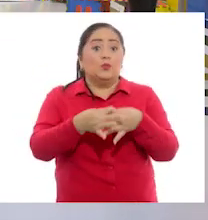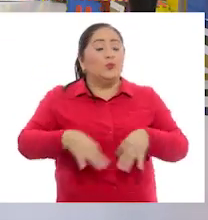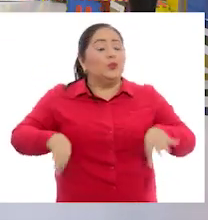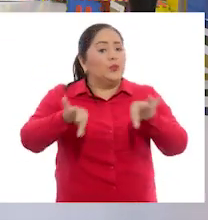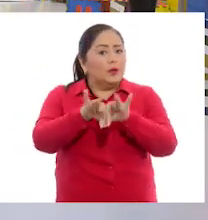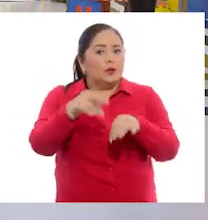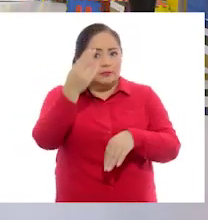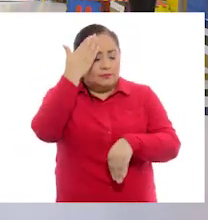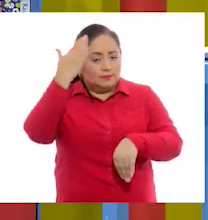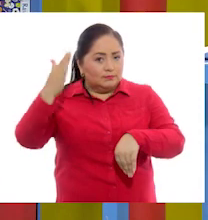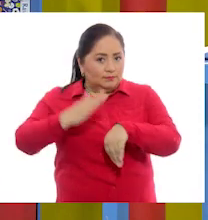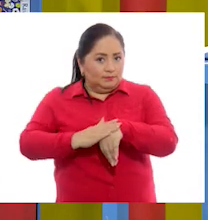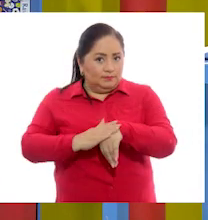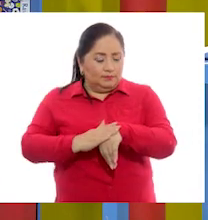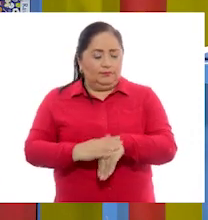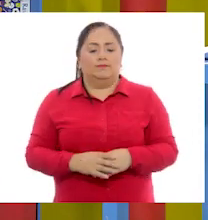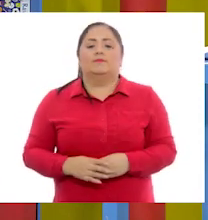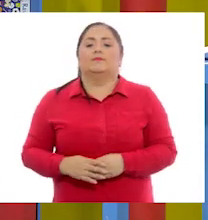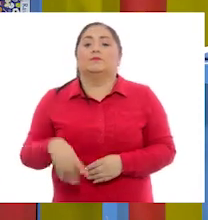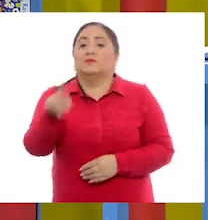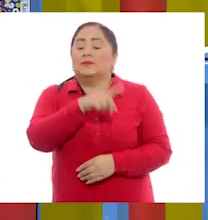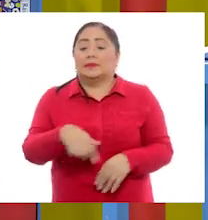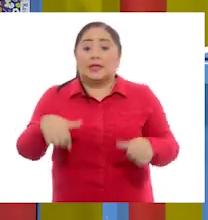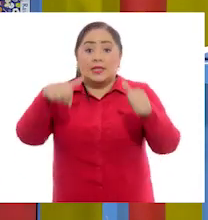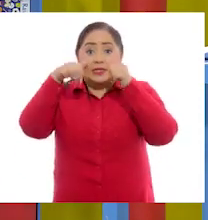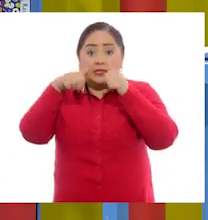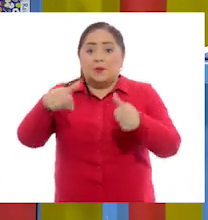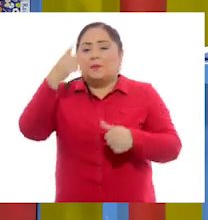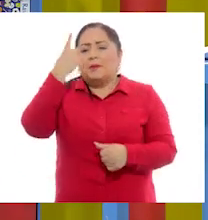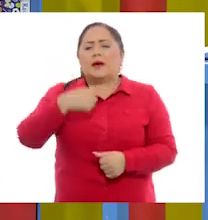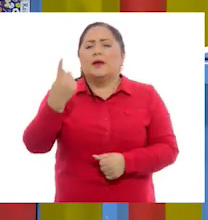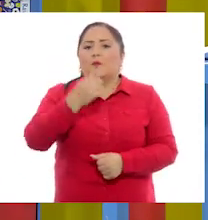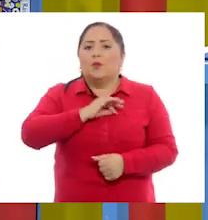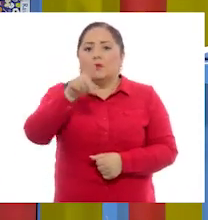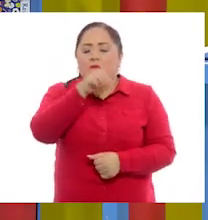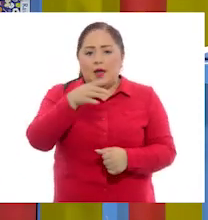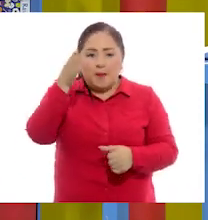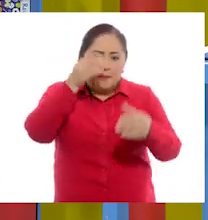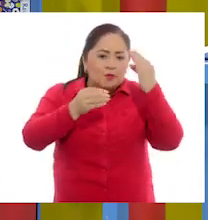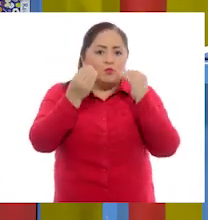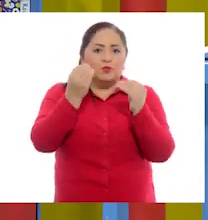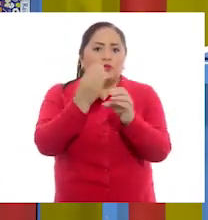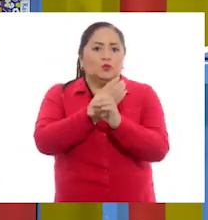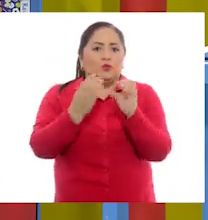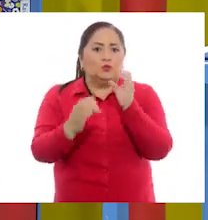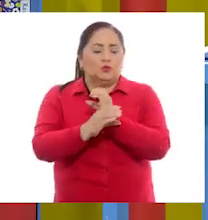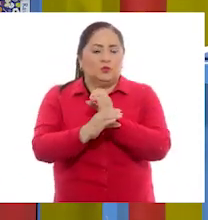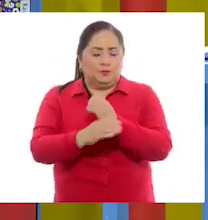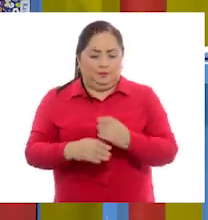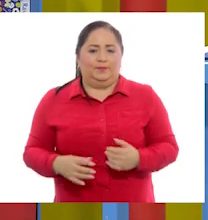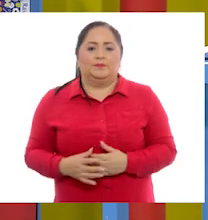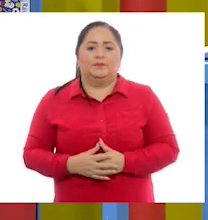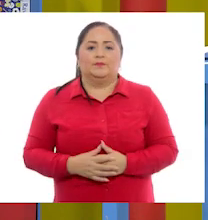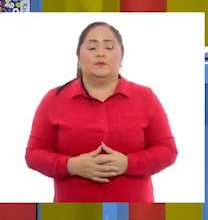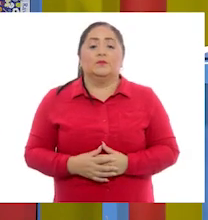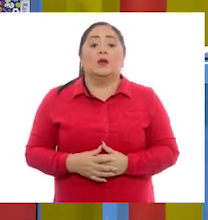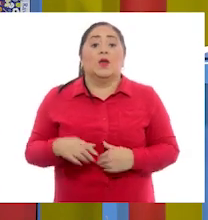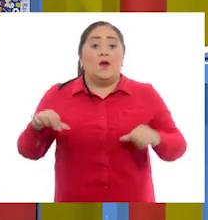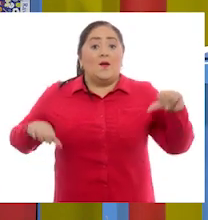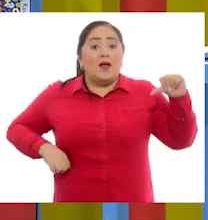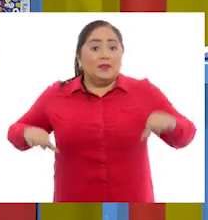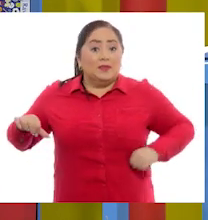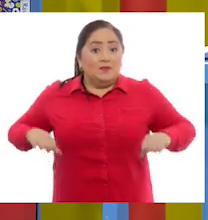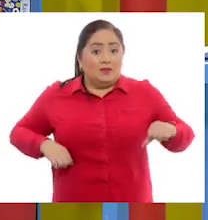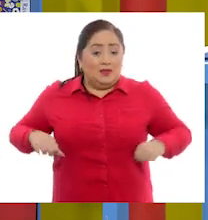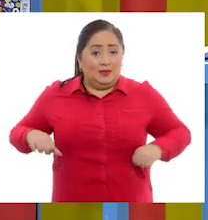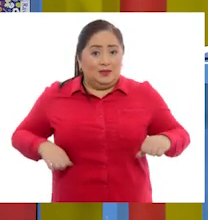importantísimos. Así es que pongan mucha atención para que puedan aprender muchas cosas sobre este tema. Con las actividades